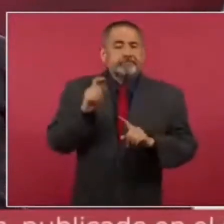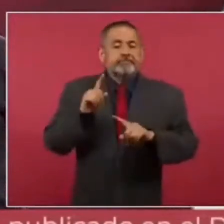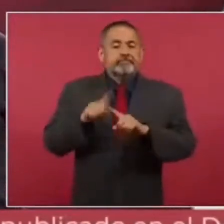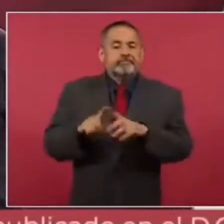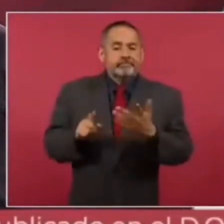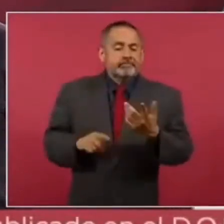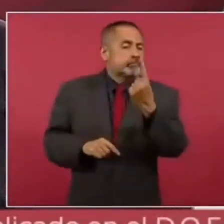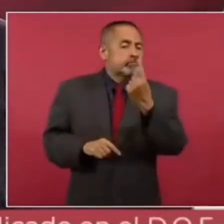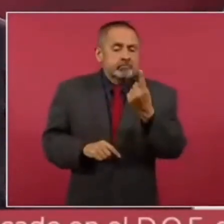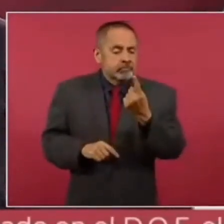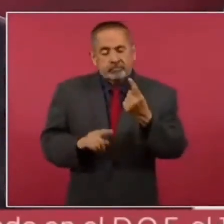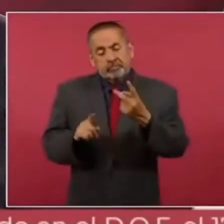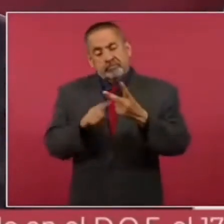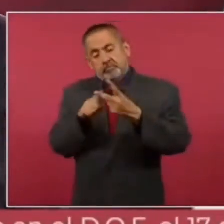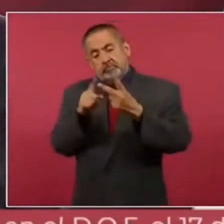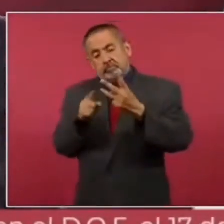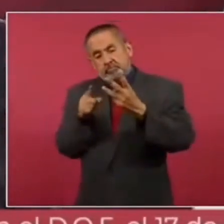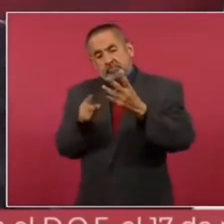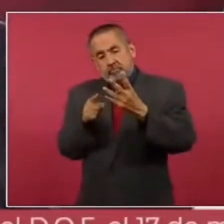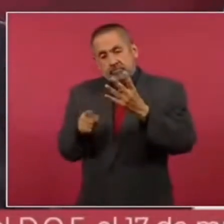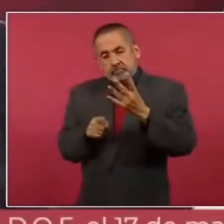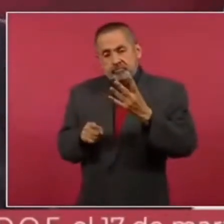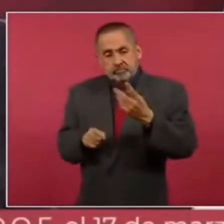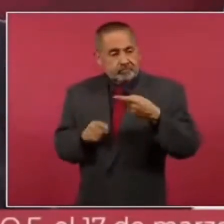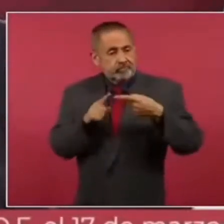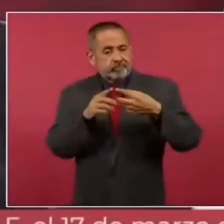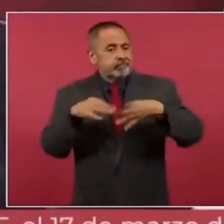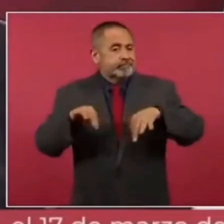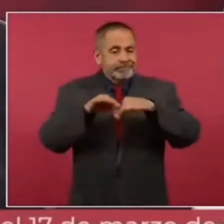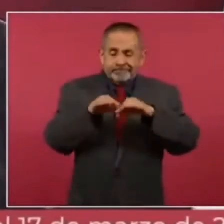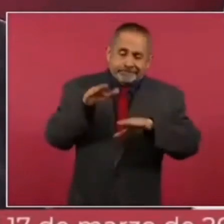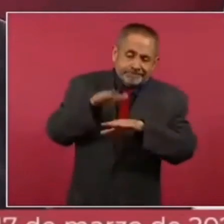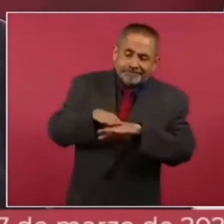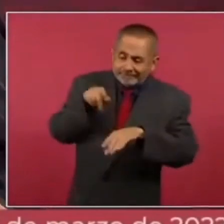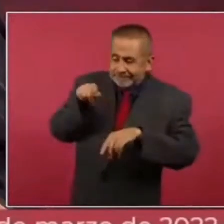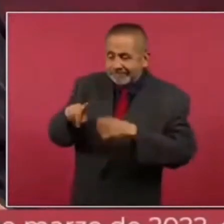nada más. O no es eso lo más importante.